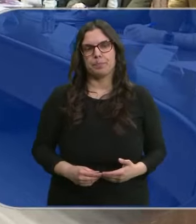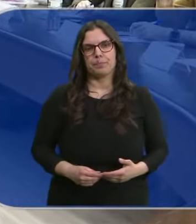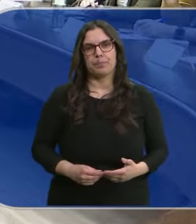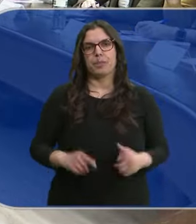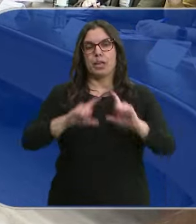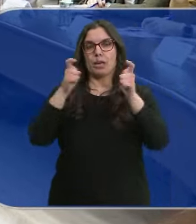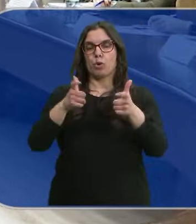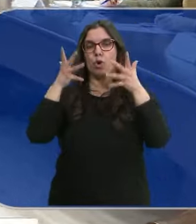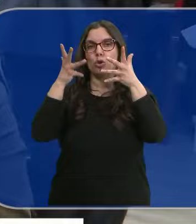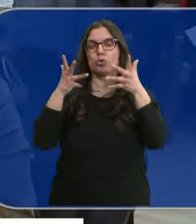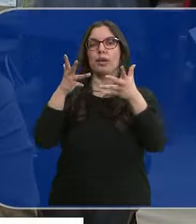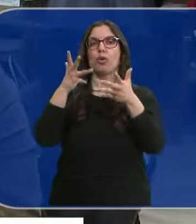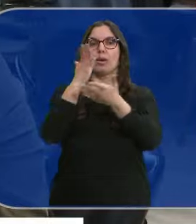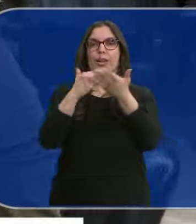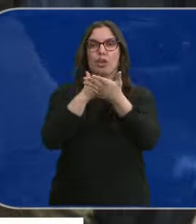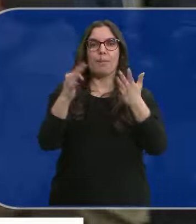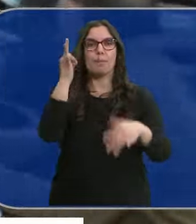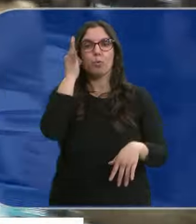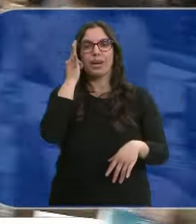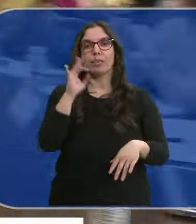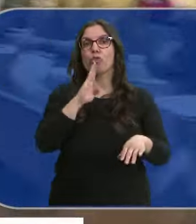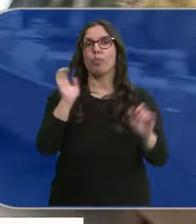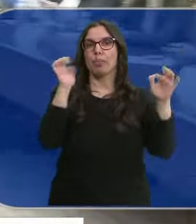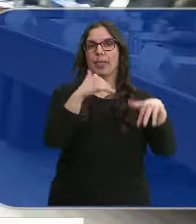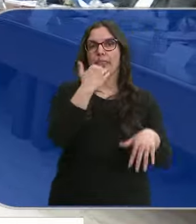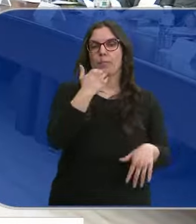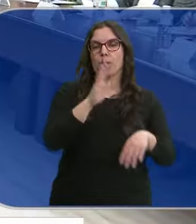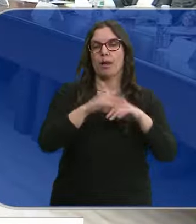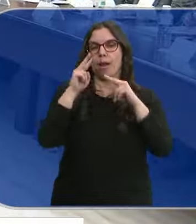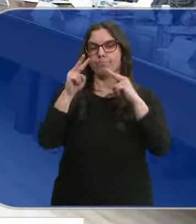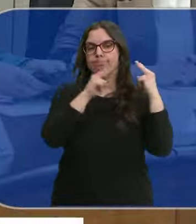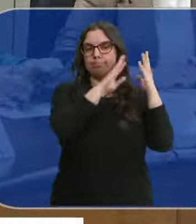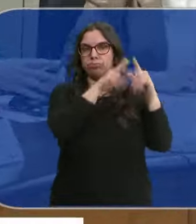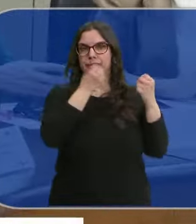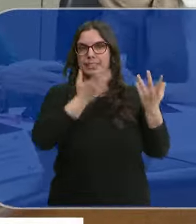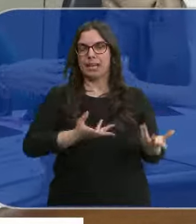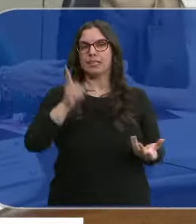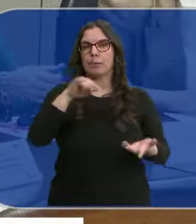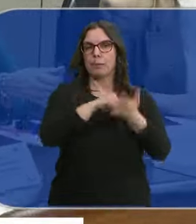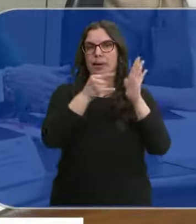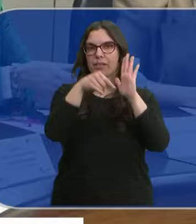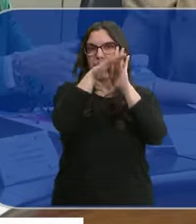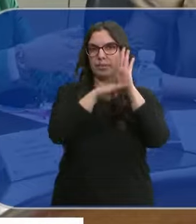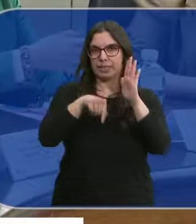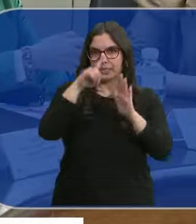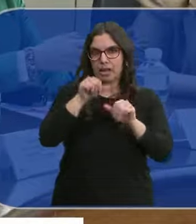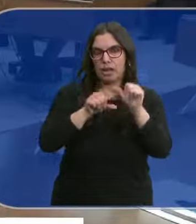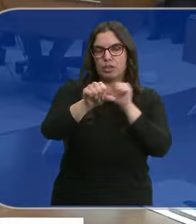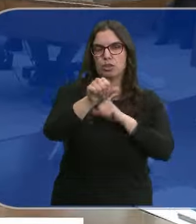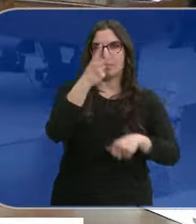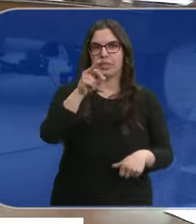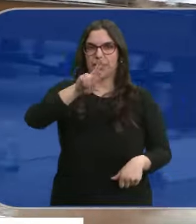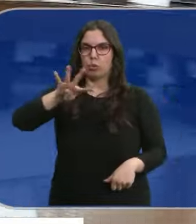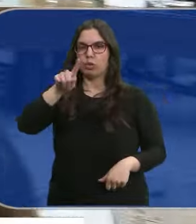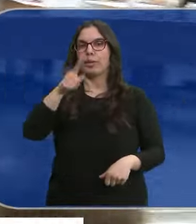Reunión del Consejo Regional de la Mujer en Zamora para hacer balance de 2023 y planificar el calendario de actuaciones de un 2024 en